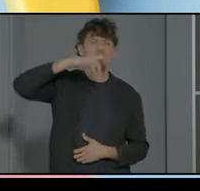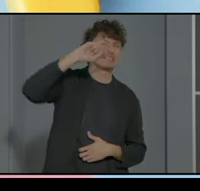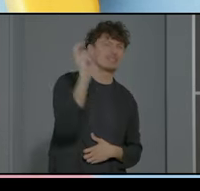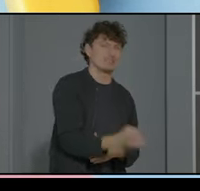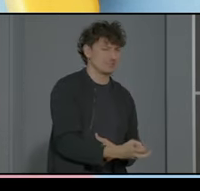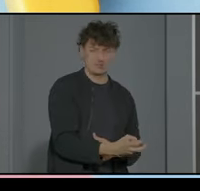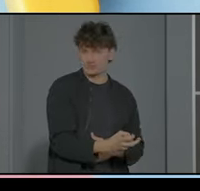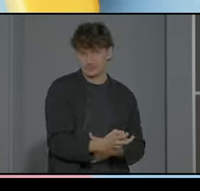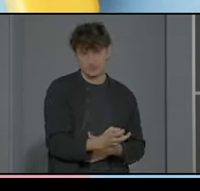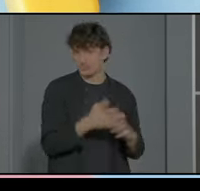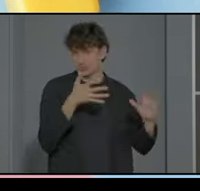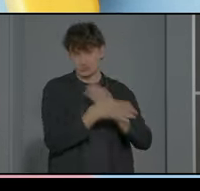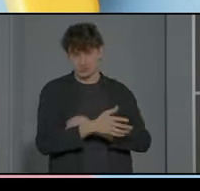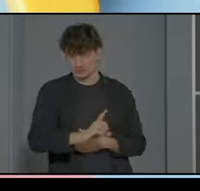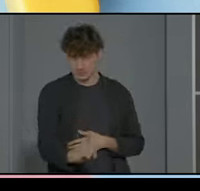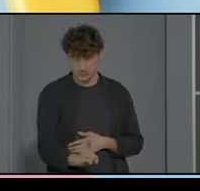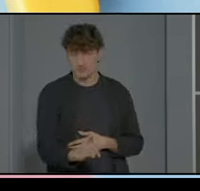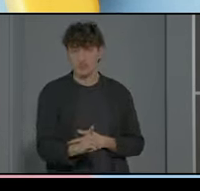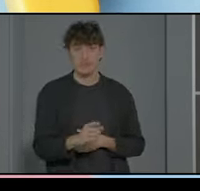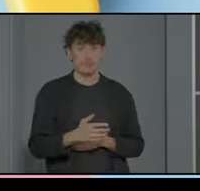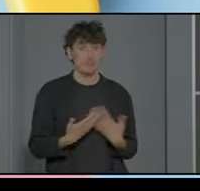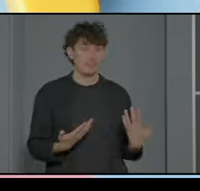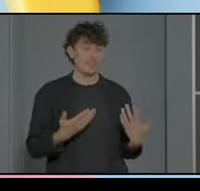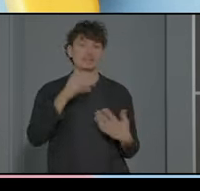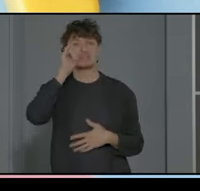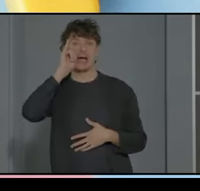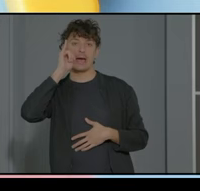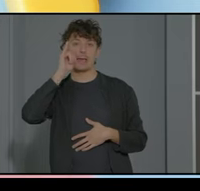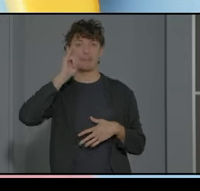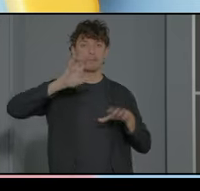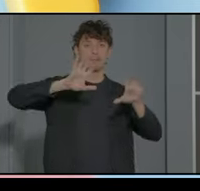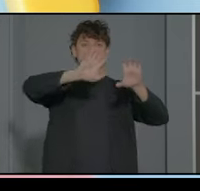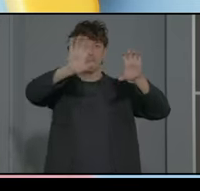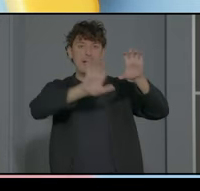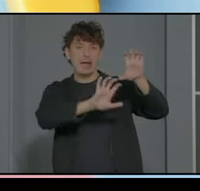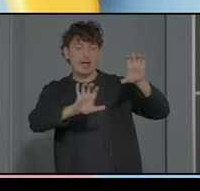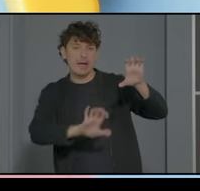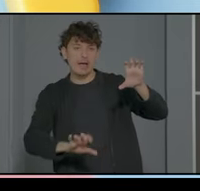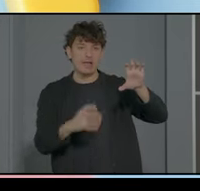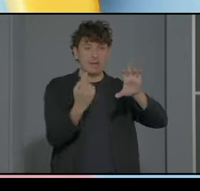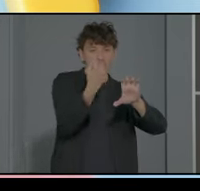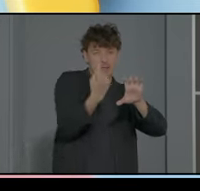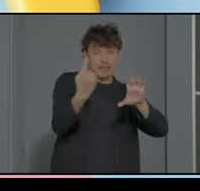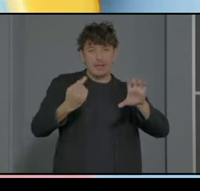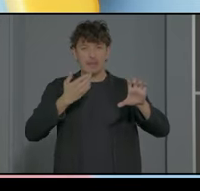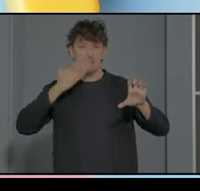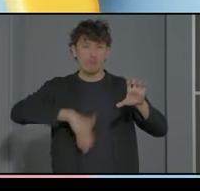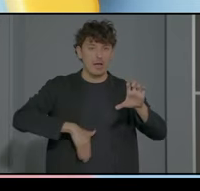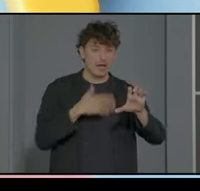no se trata de no es una página de instagram donde decimos que guay somos con nuestros pictos chulos vale